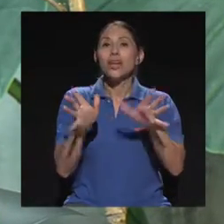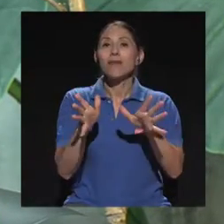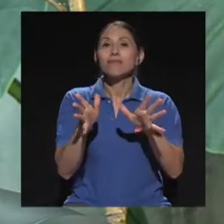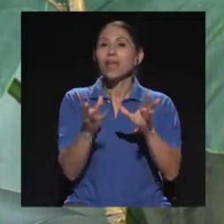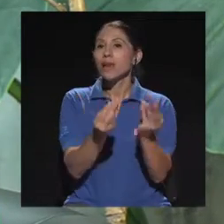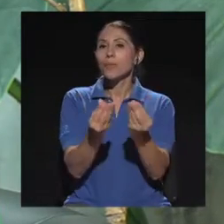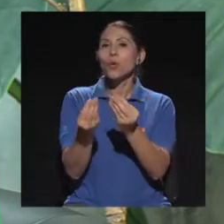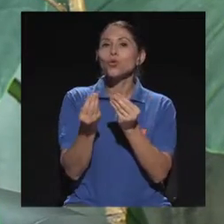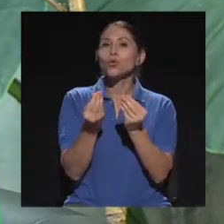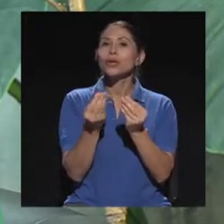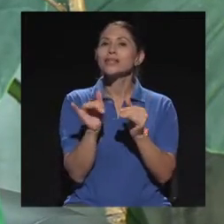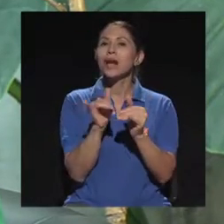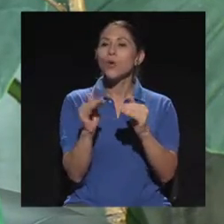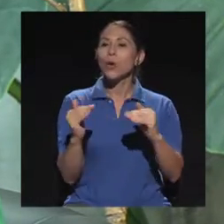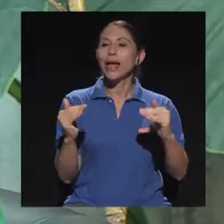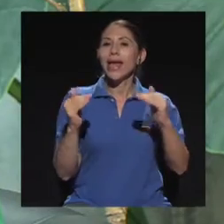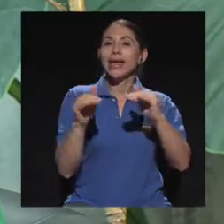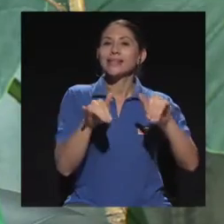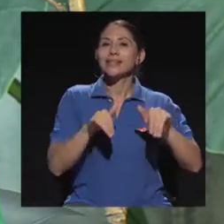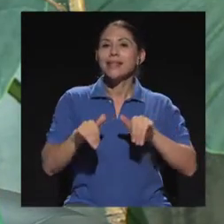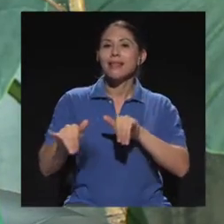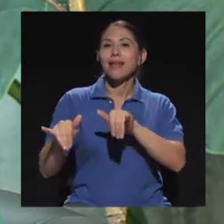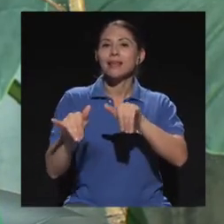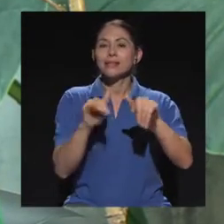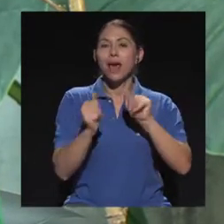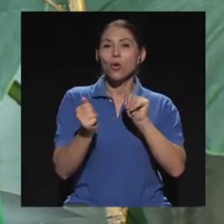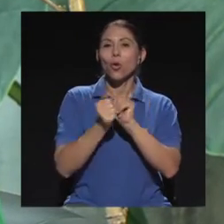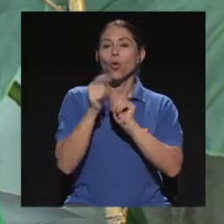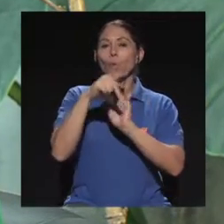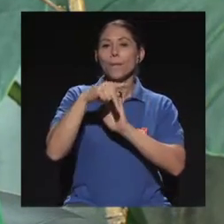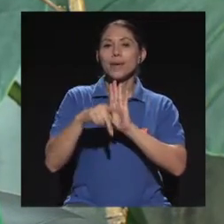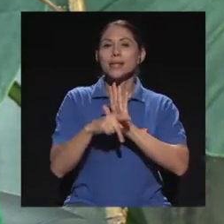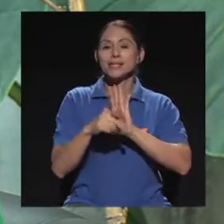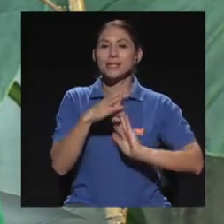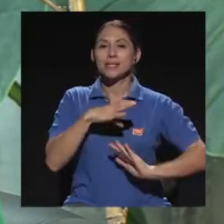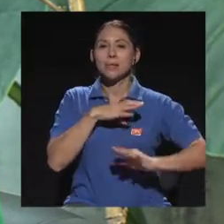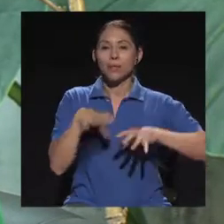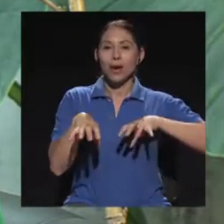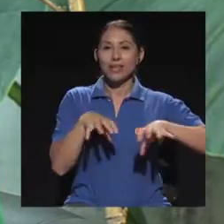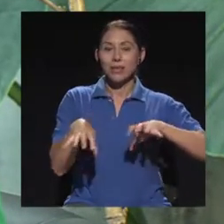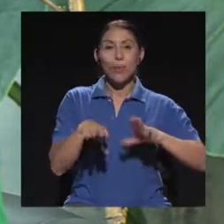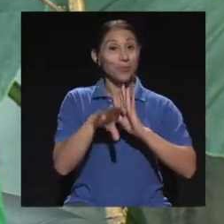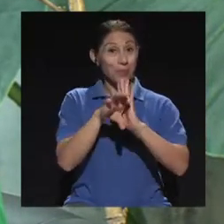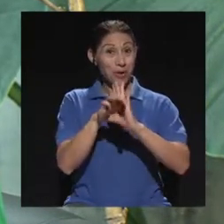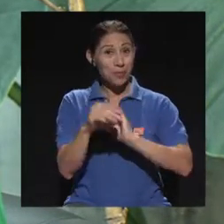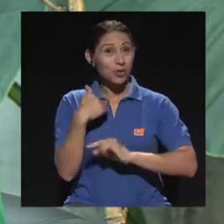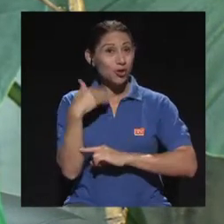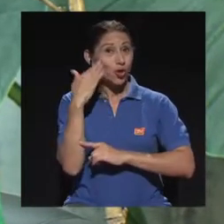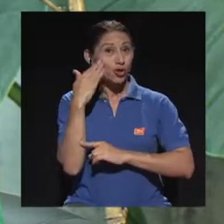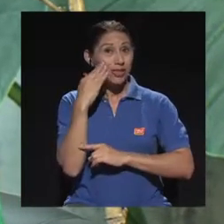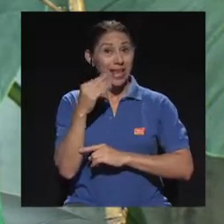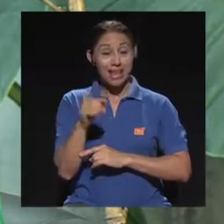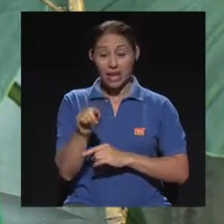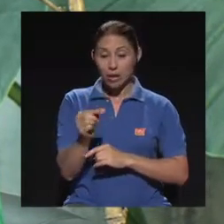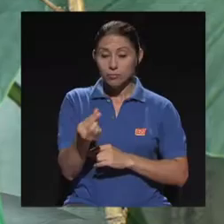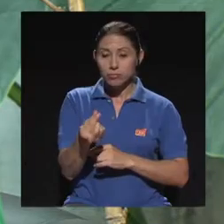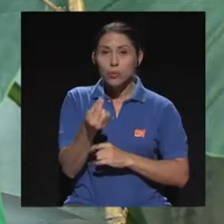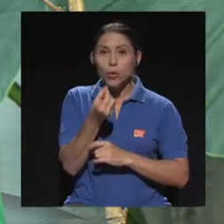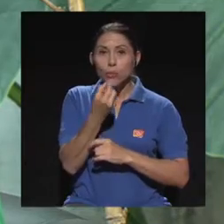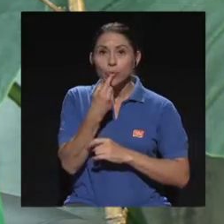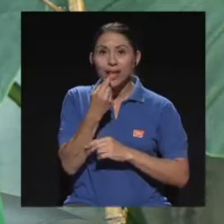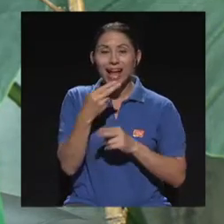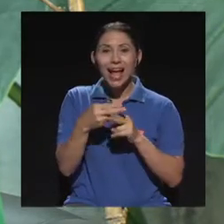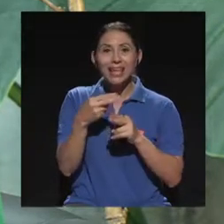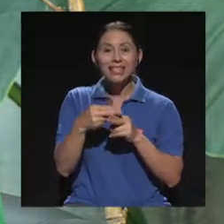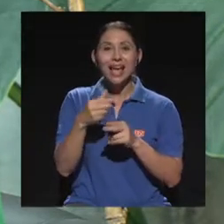está estandarizado con alguno de los principios activos, entonces yo sé, por ejemplo, que una cápsula de Gingobilova